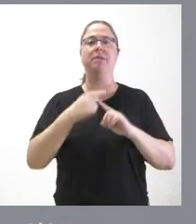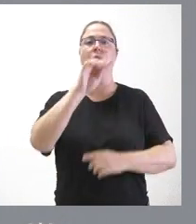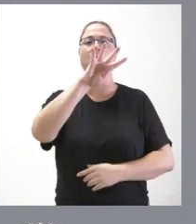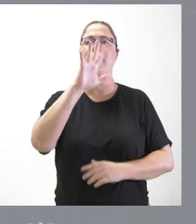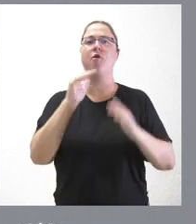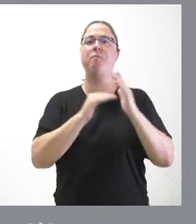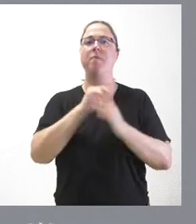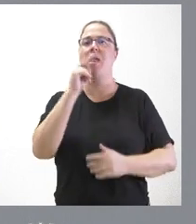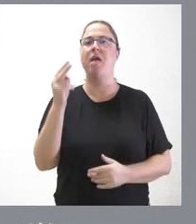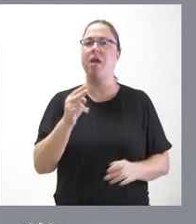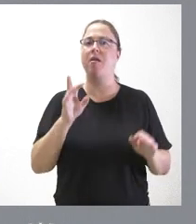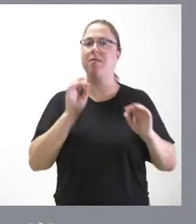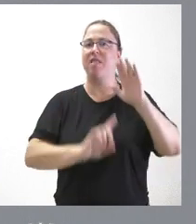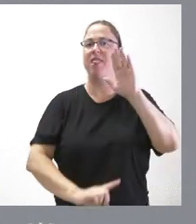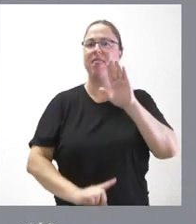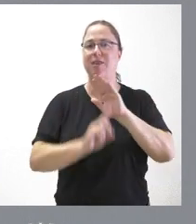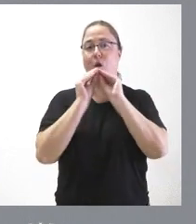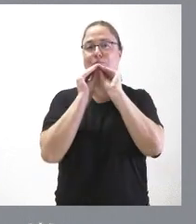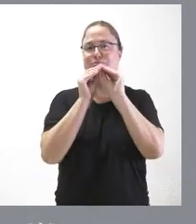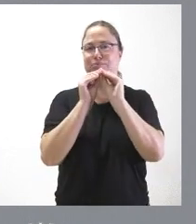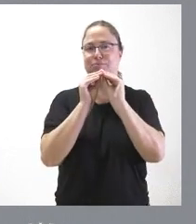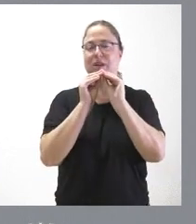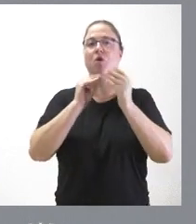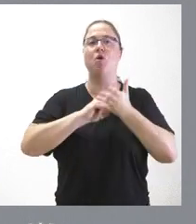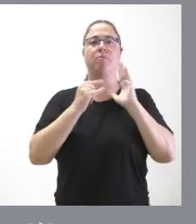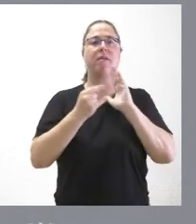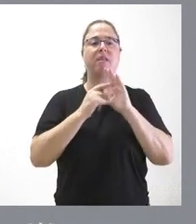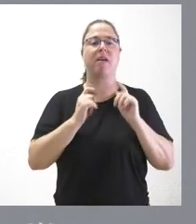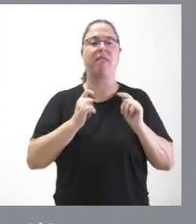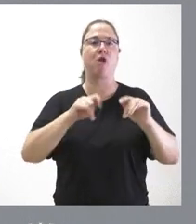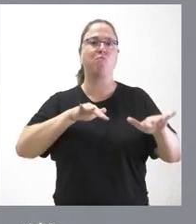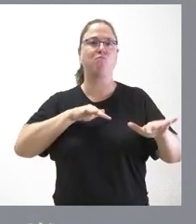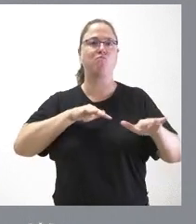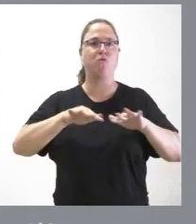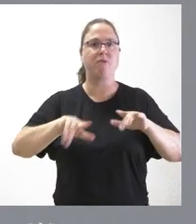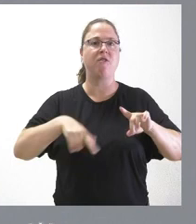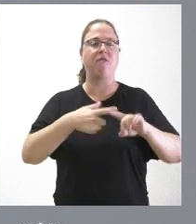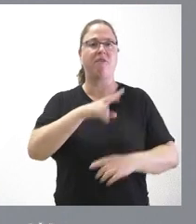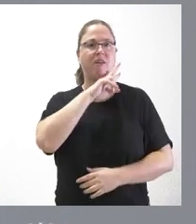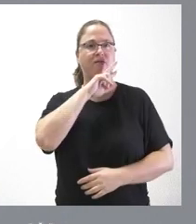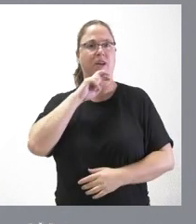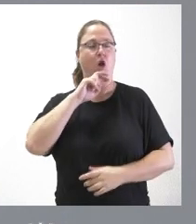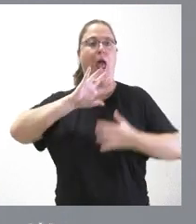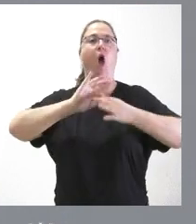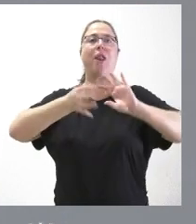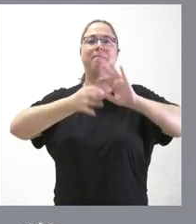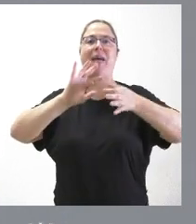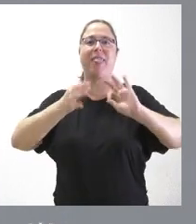para el desarrollo de proyectos que fomenten el movimiento y los valores del olimpismo en Castilla y León